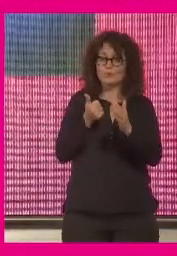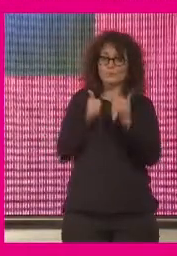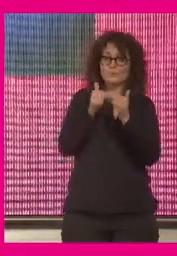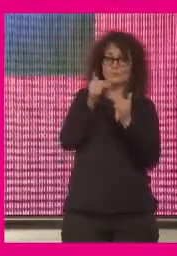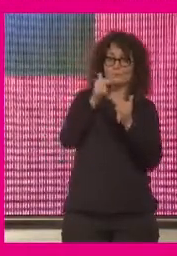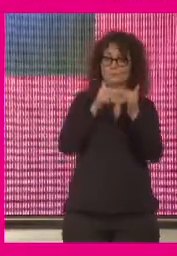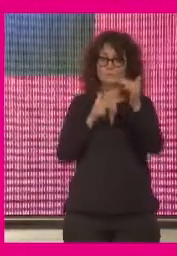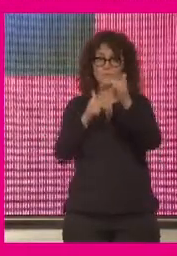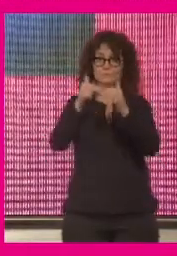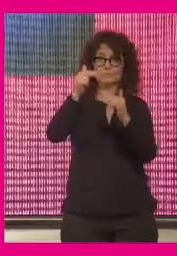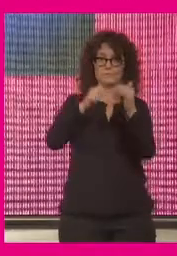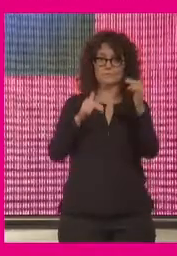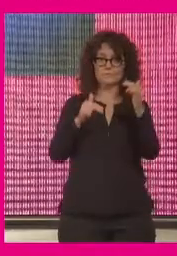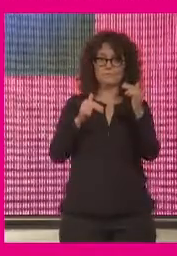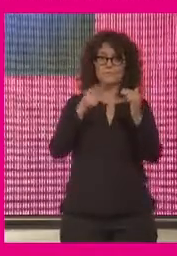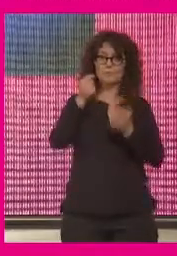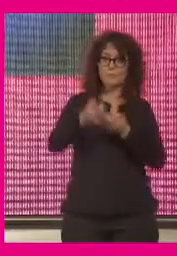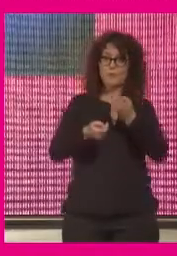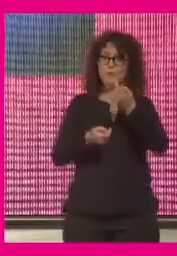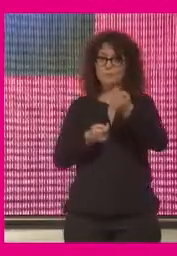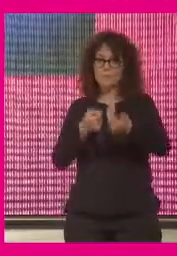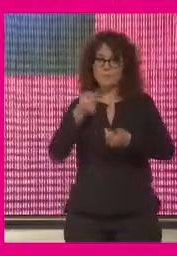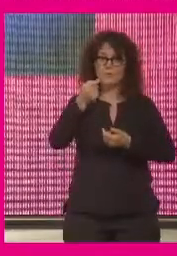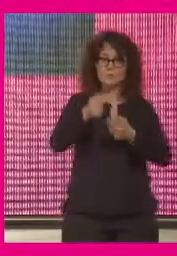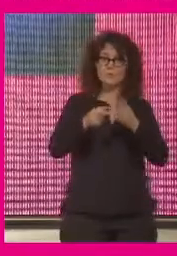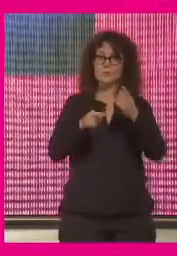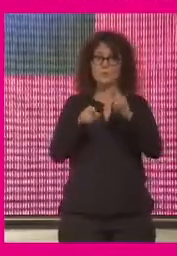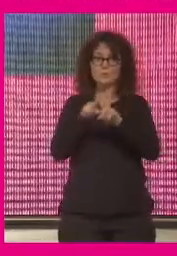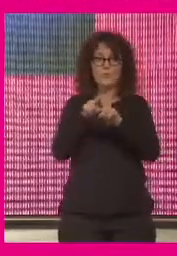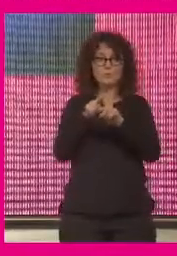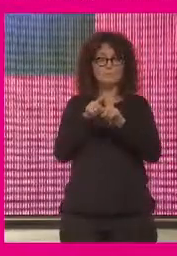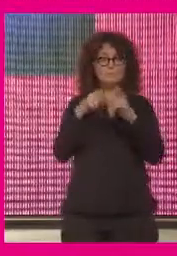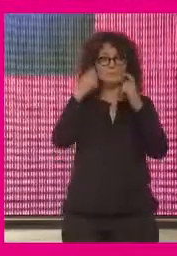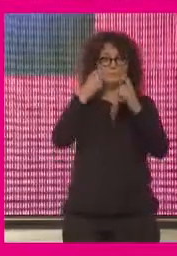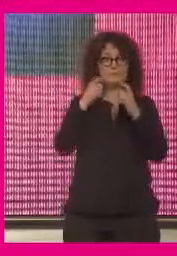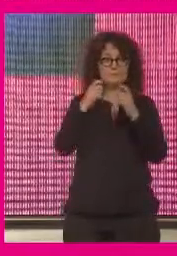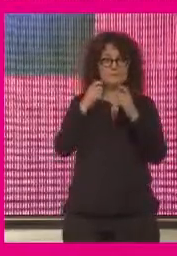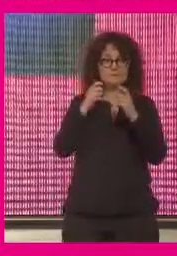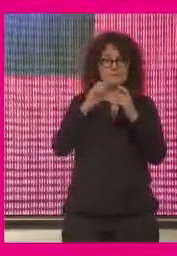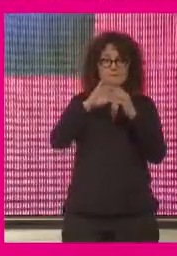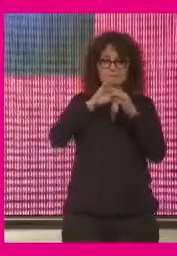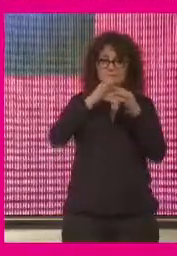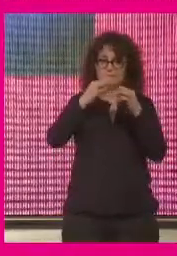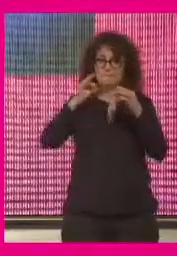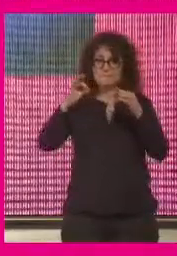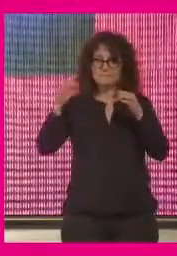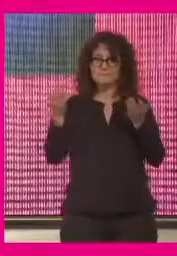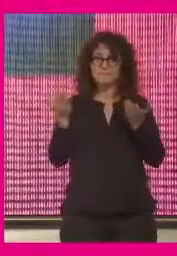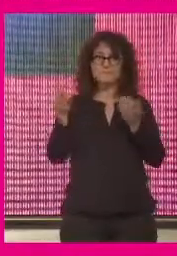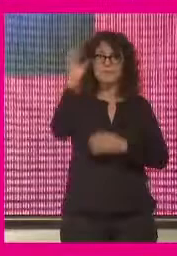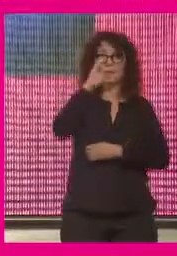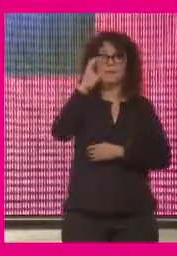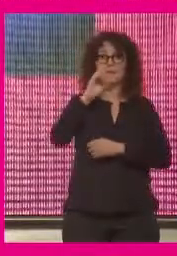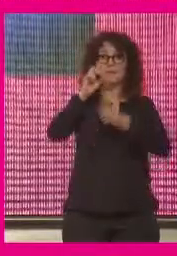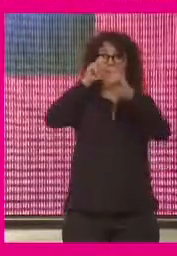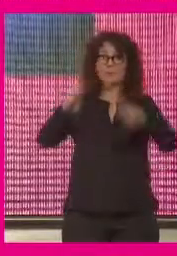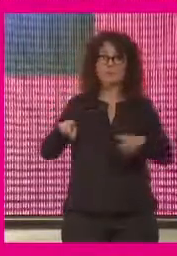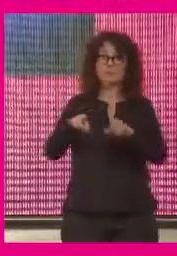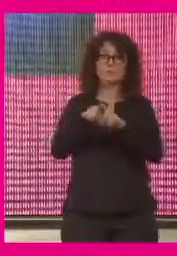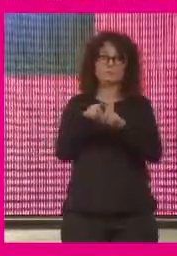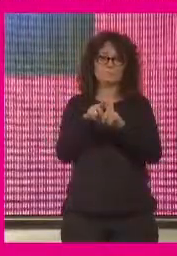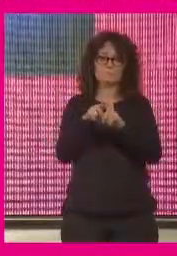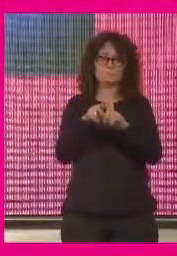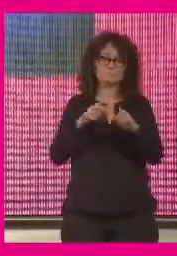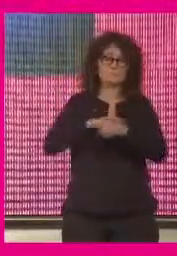como un cuadro impresionista a base de puntitos lo peor que le puede pasar a la ciencia es la sobreinformación